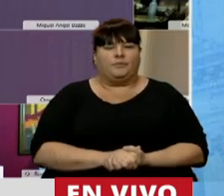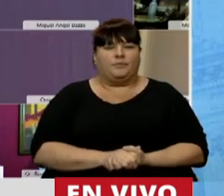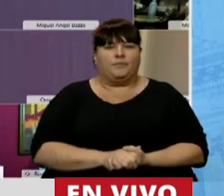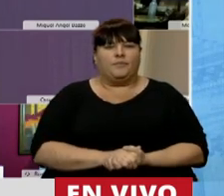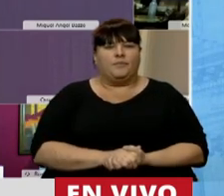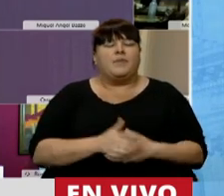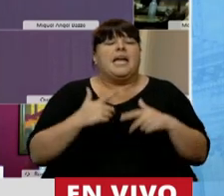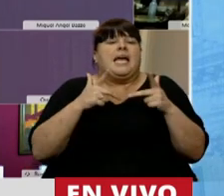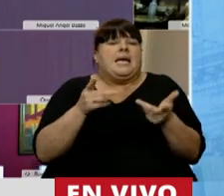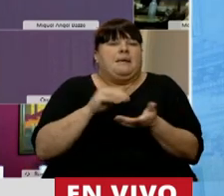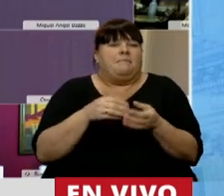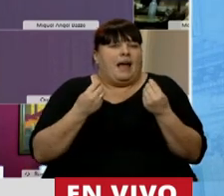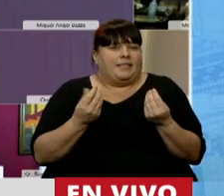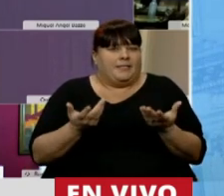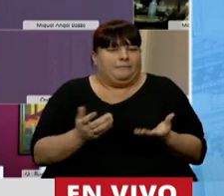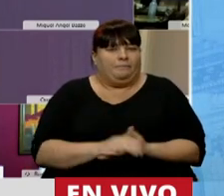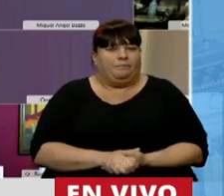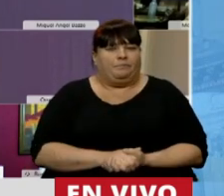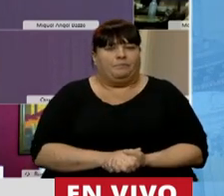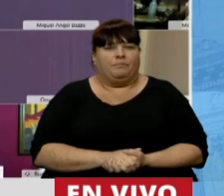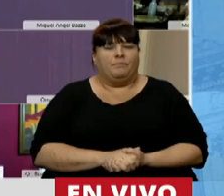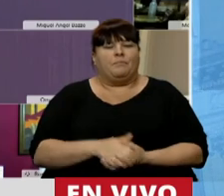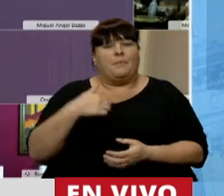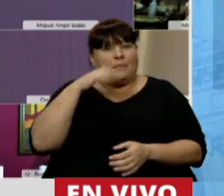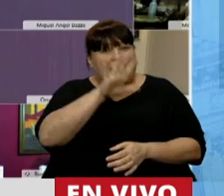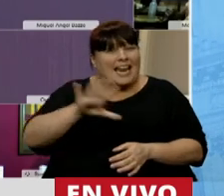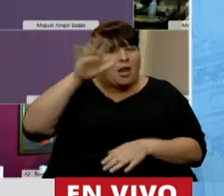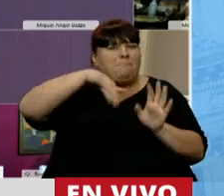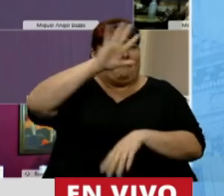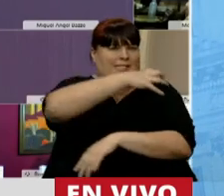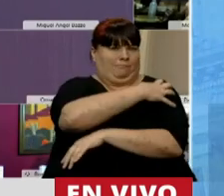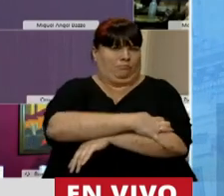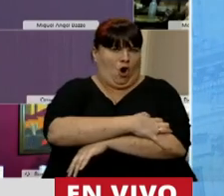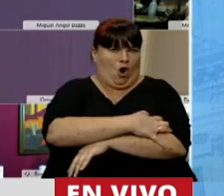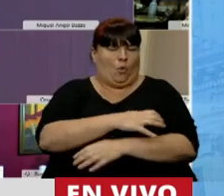¿Qué más le puedo decir, señor presidente? Que mi región es la más pobre.